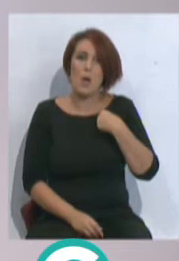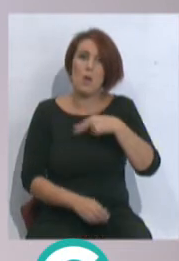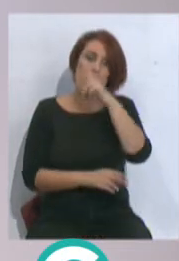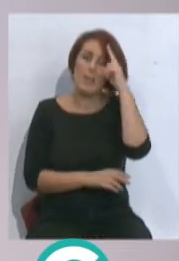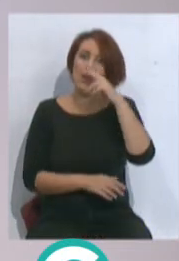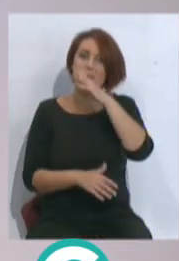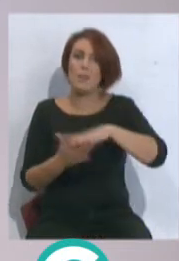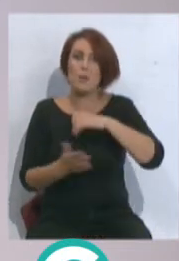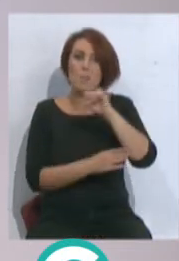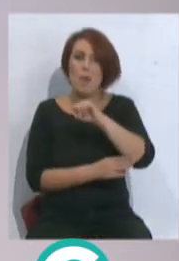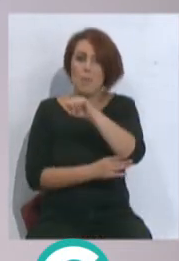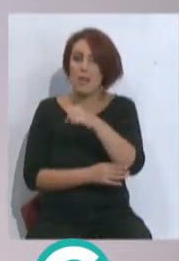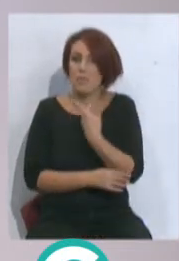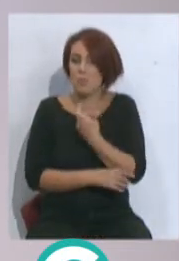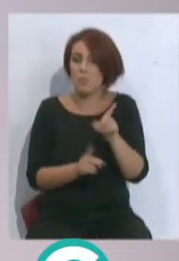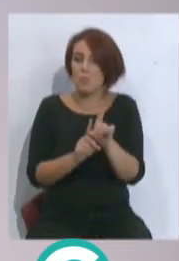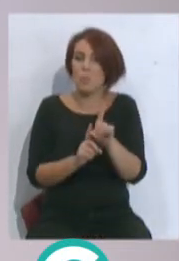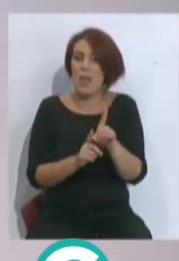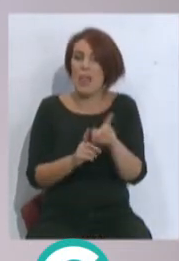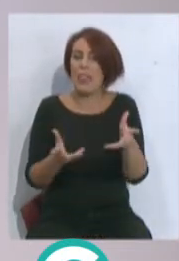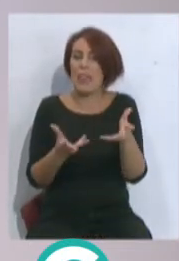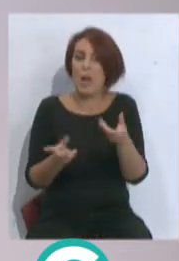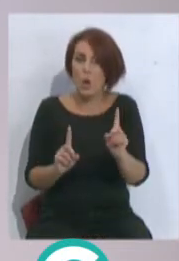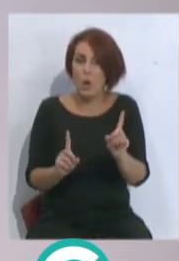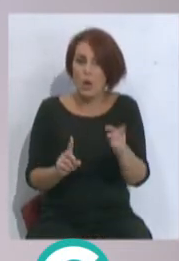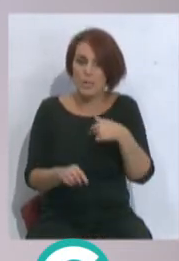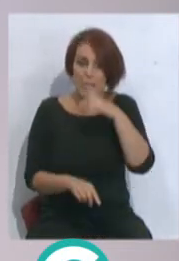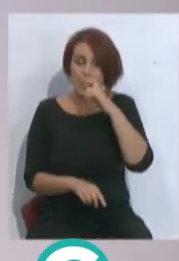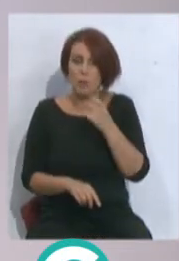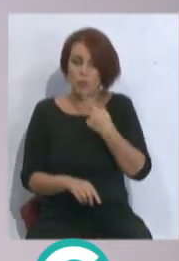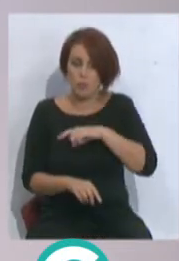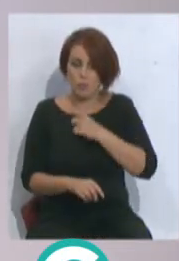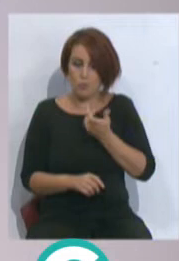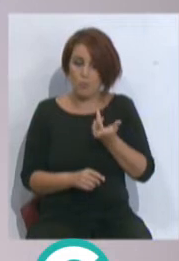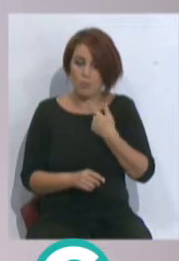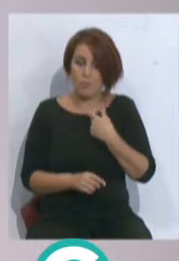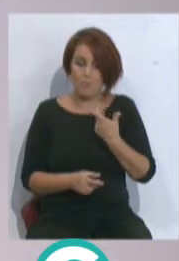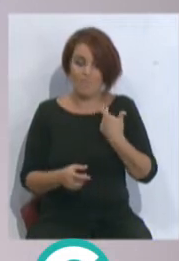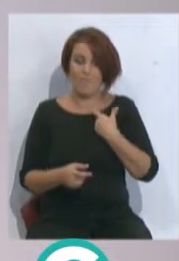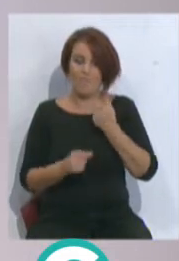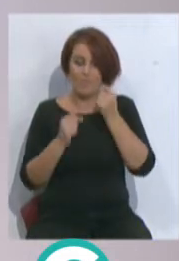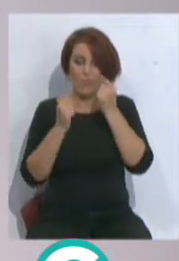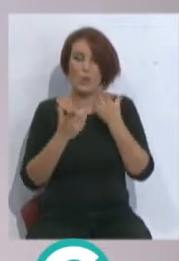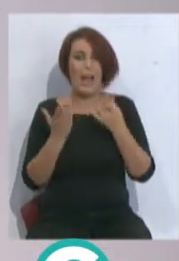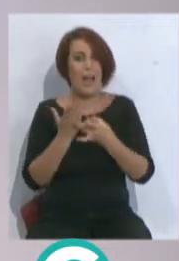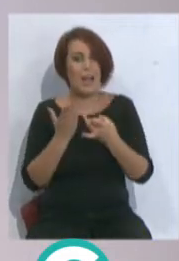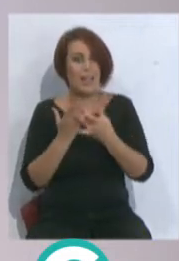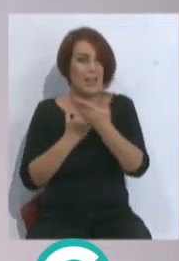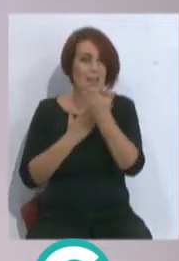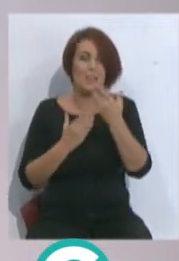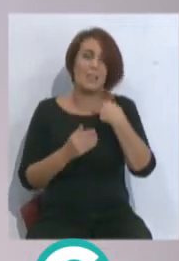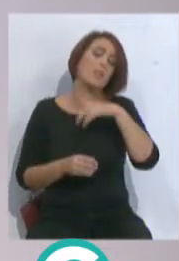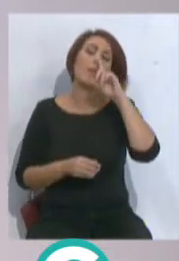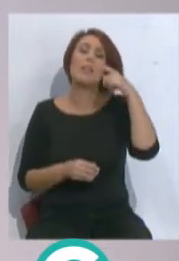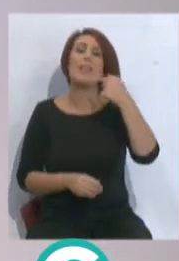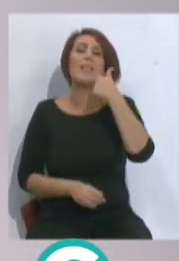Esto no tiene mérito, tío. Tiene mucho mérito, pero yo creo que poniendo los pies en el suelo, este año estamos notando verdaderamente la realidad de la final división. Y el año